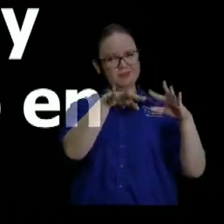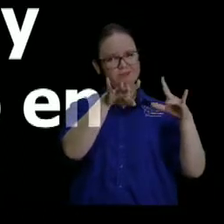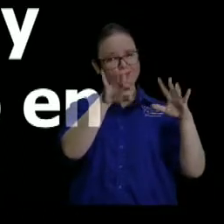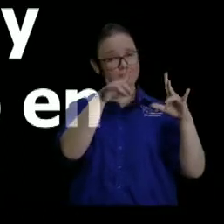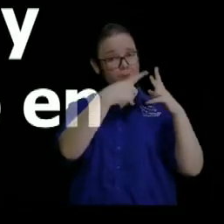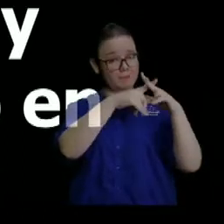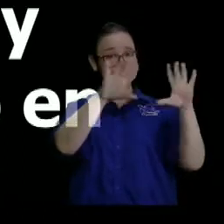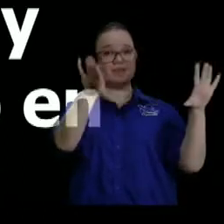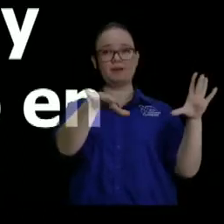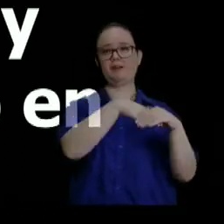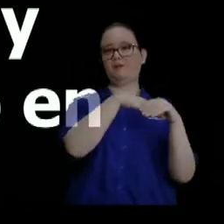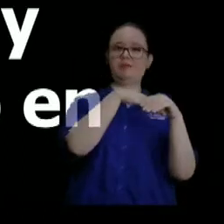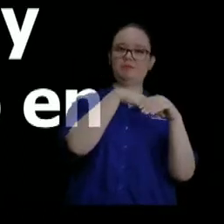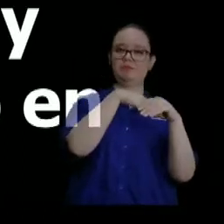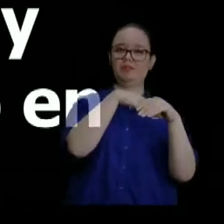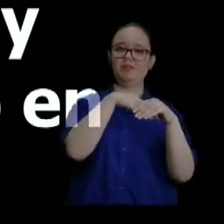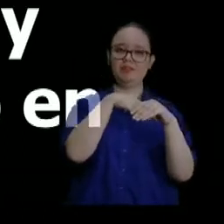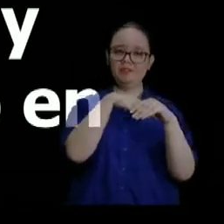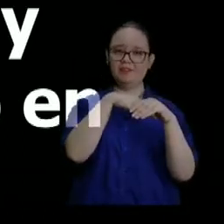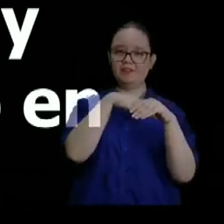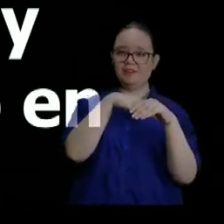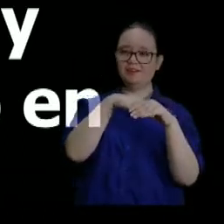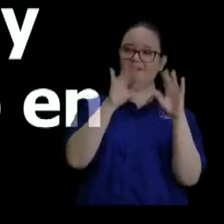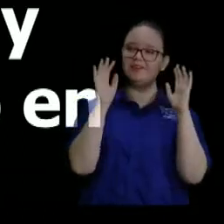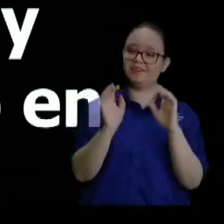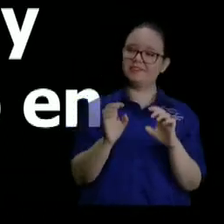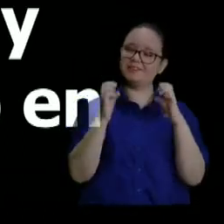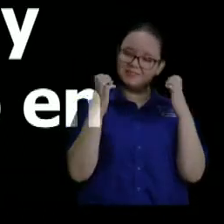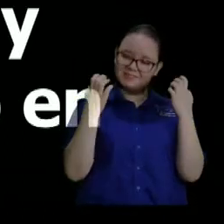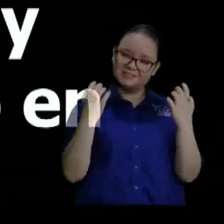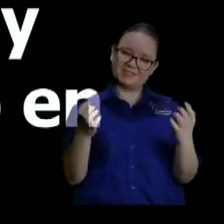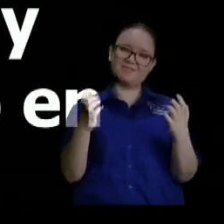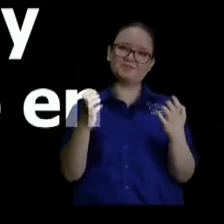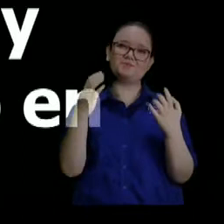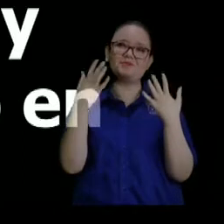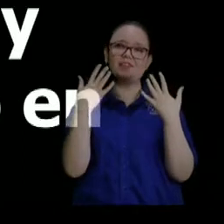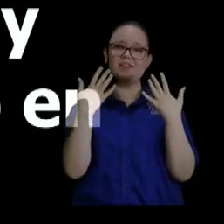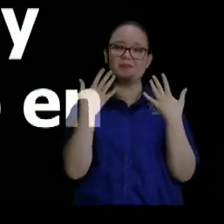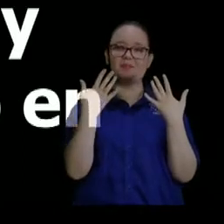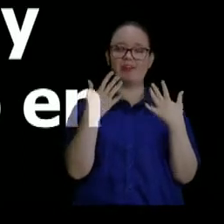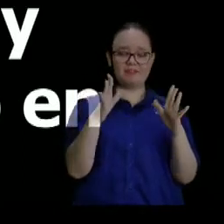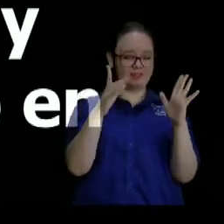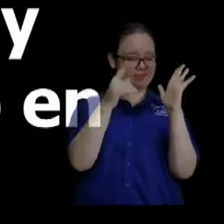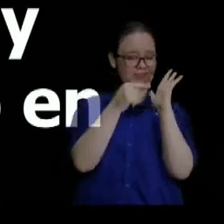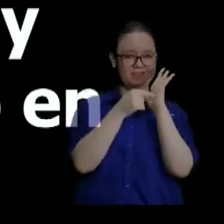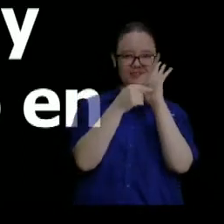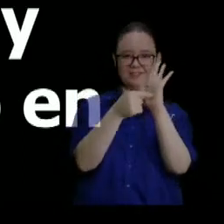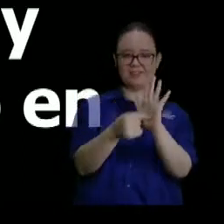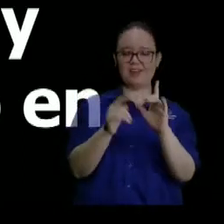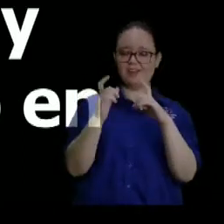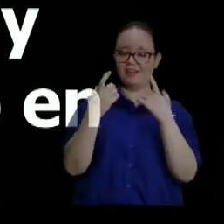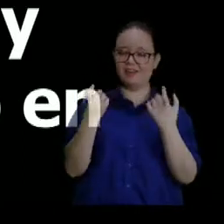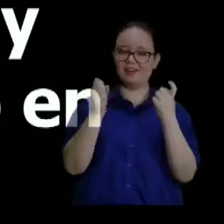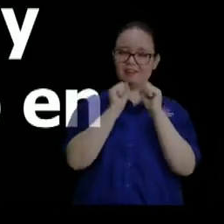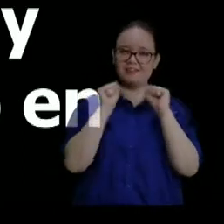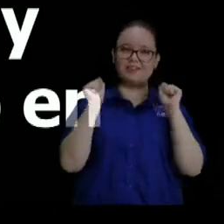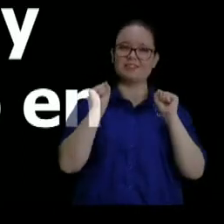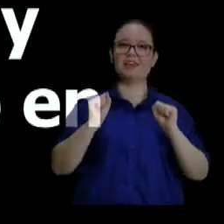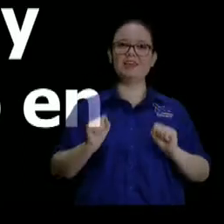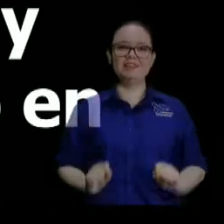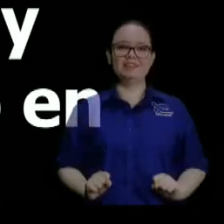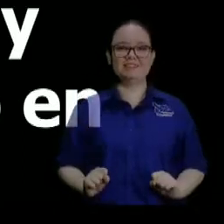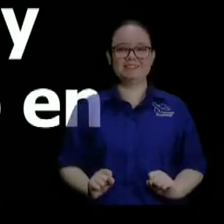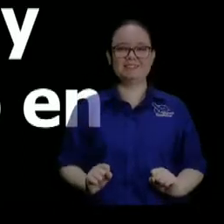llevando a cabo esto. Ahí va a ver qué, ahí va a ver. Y designé oficios para los sacerdotes y levitas,